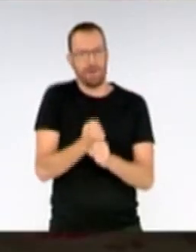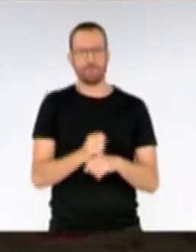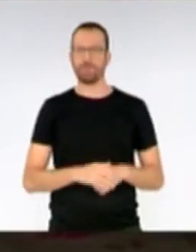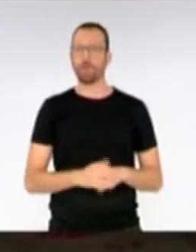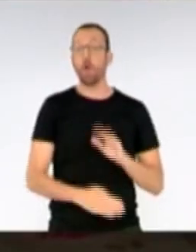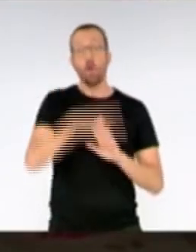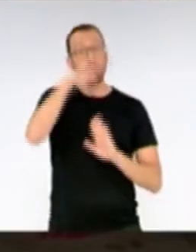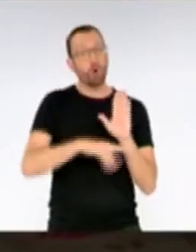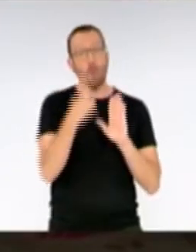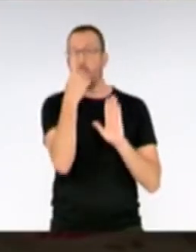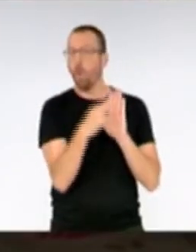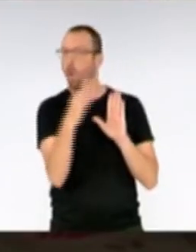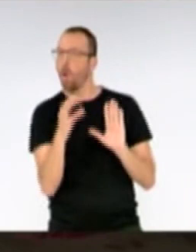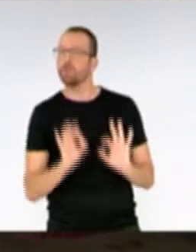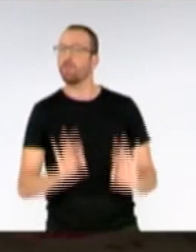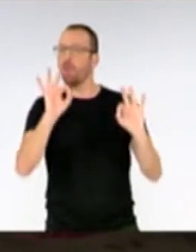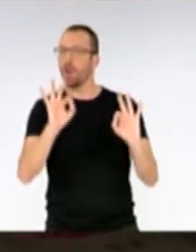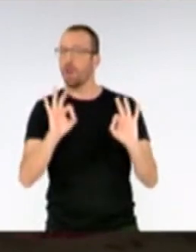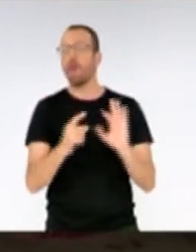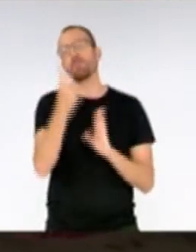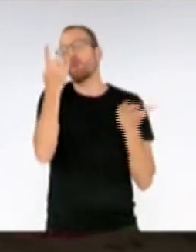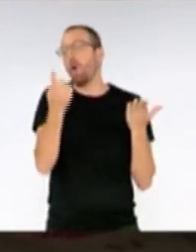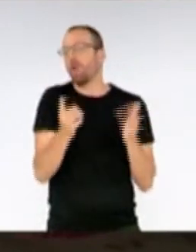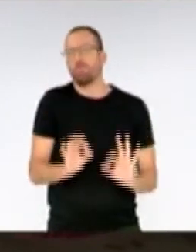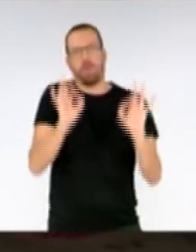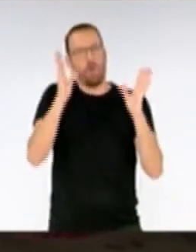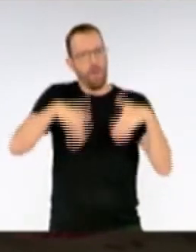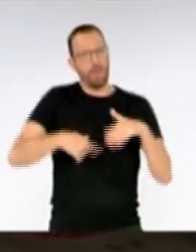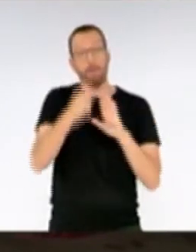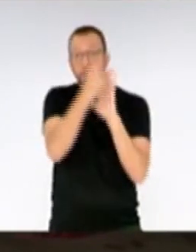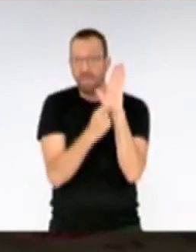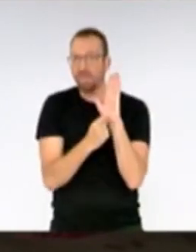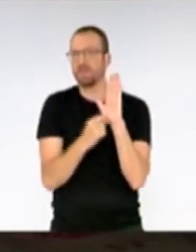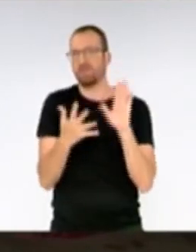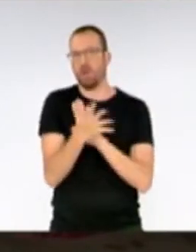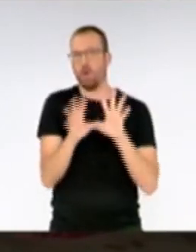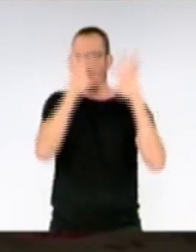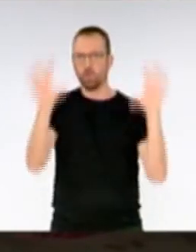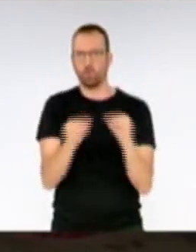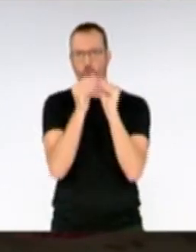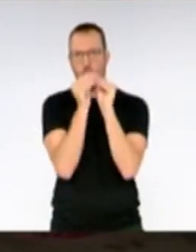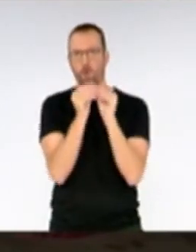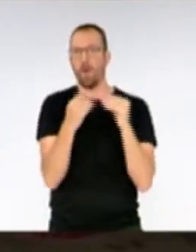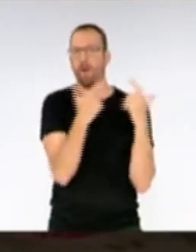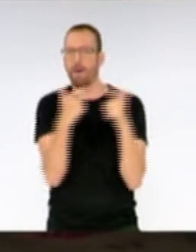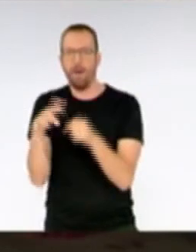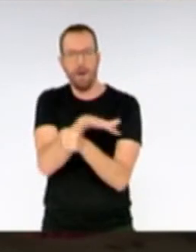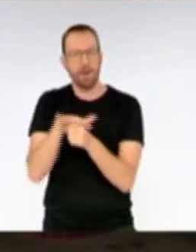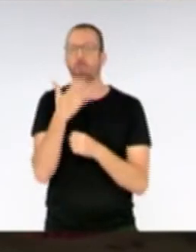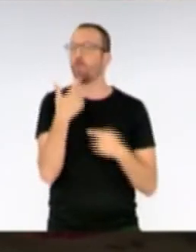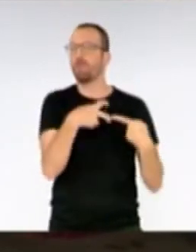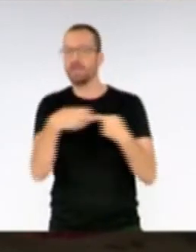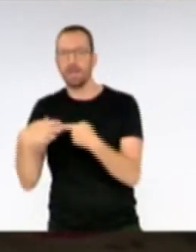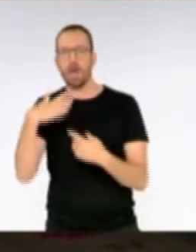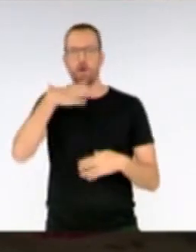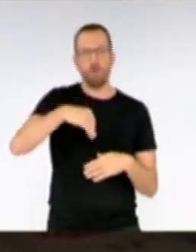la medida estrella de su programa? Bueno, no tenemos medidas estrellas. Tenemos medidas que se complementan desde todas las áreas, desde la fiscalidad, los